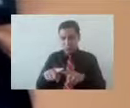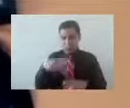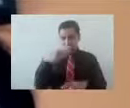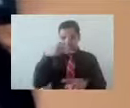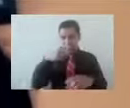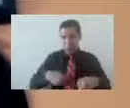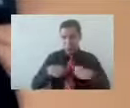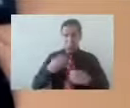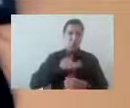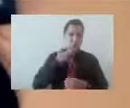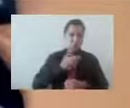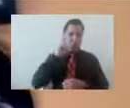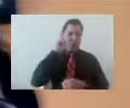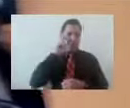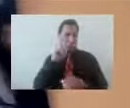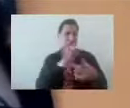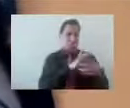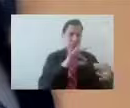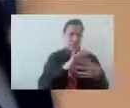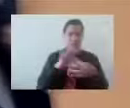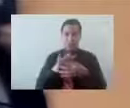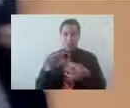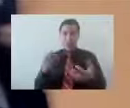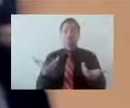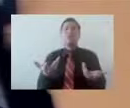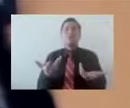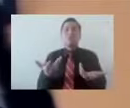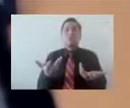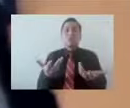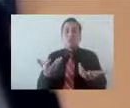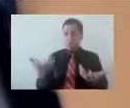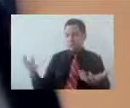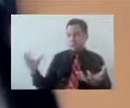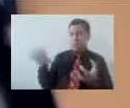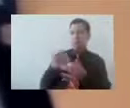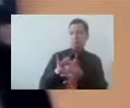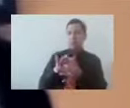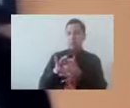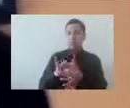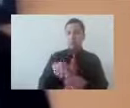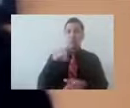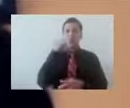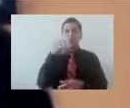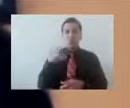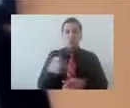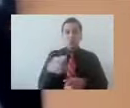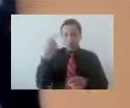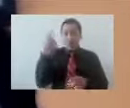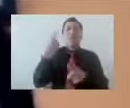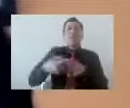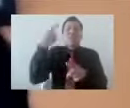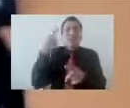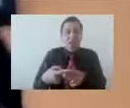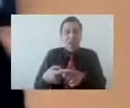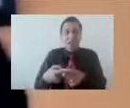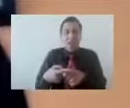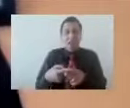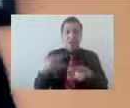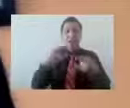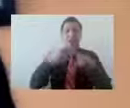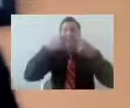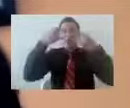afortunadamente, y ahorita vamos a ir hablando un poco más de ello, respecto a quiénes somos, cuál es nuestra historia, y nuestra historia inclusive